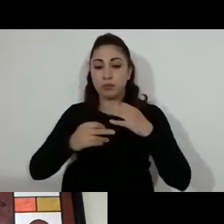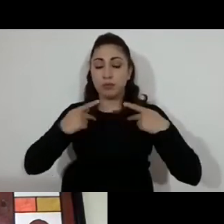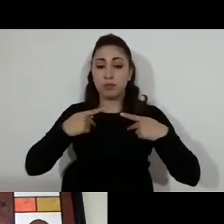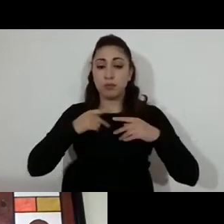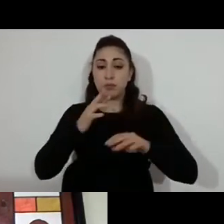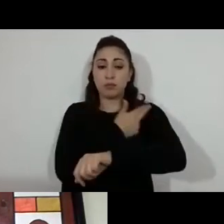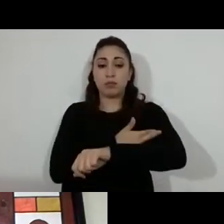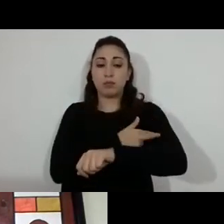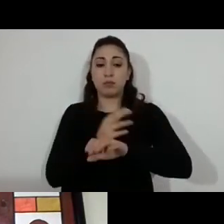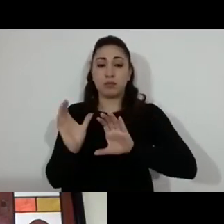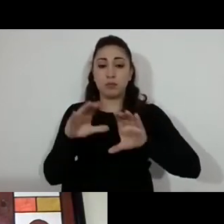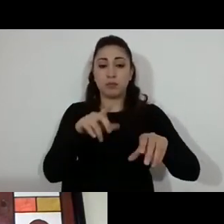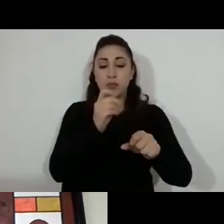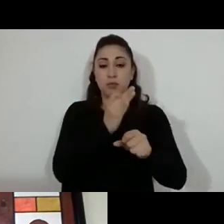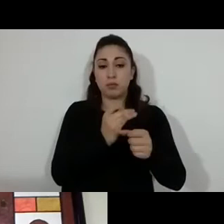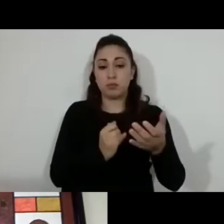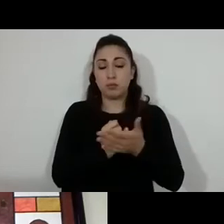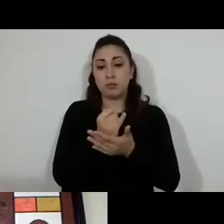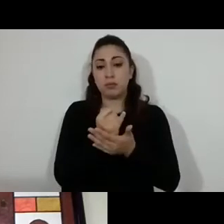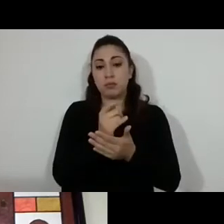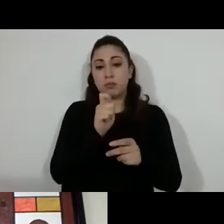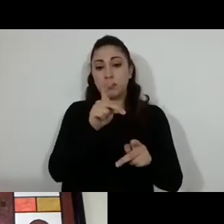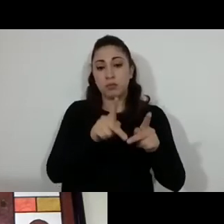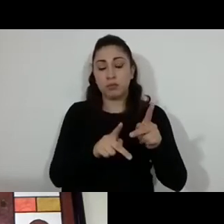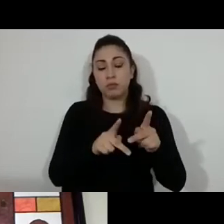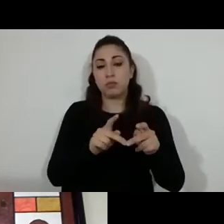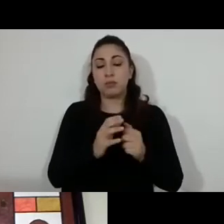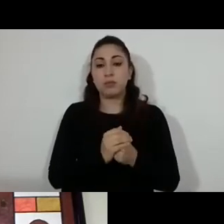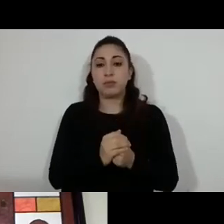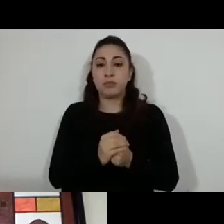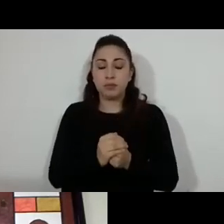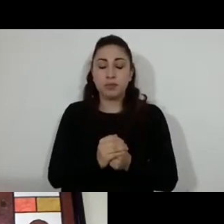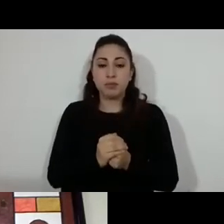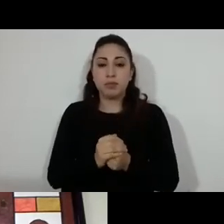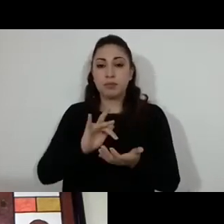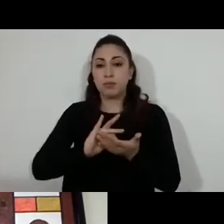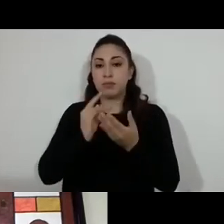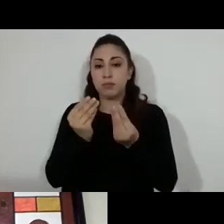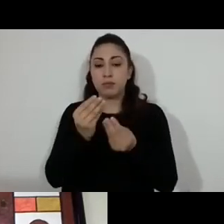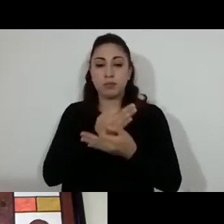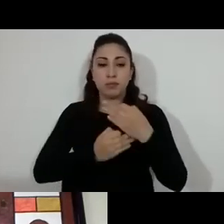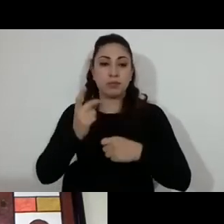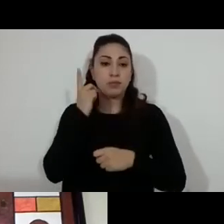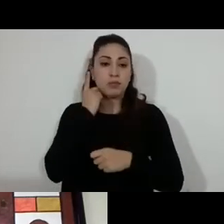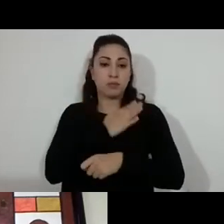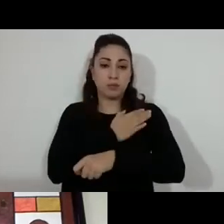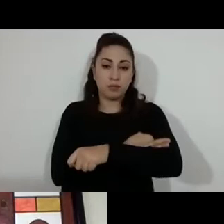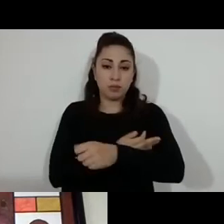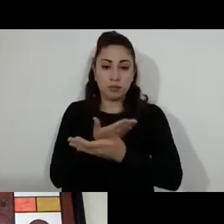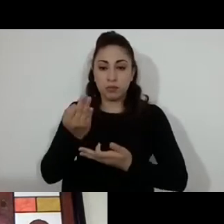decirles que se ha declarado desierta y se les va a notificar en su momento. Muchísimas gracias, diputadas. Que tengan muy buena tarde.